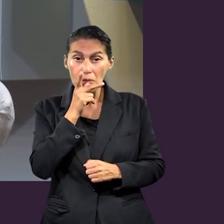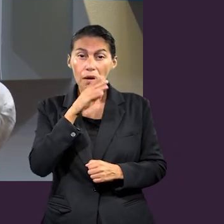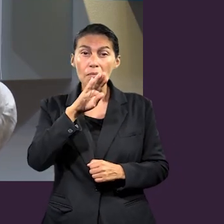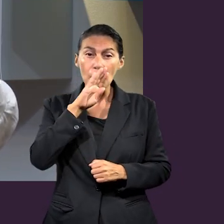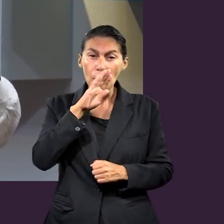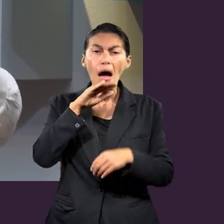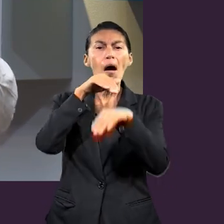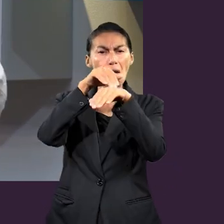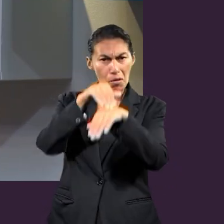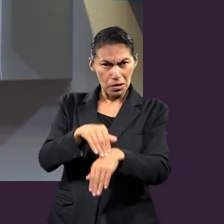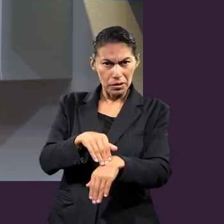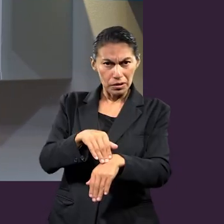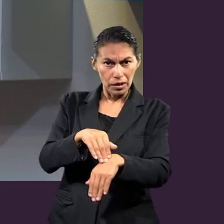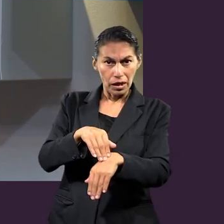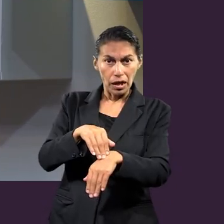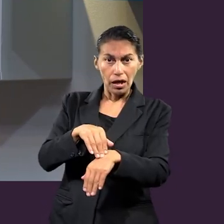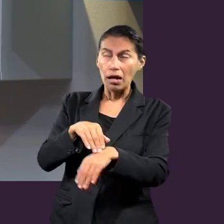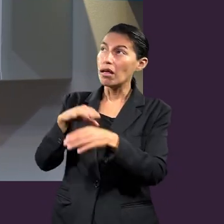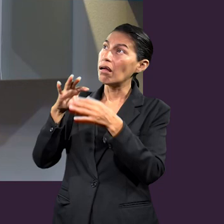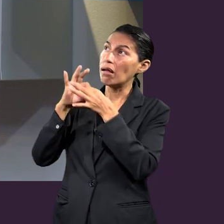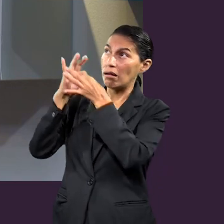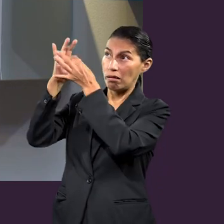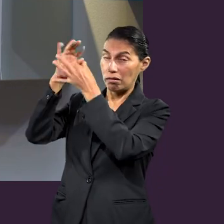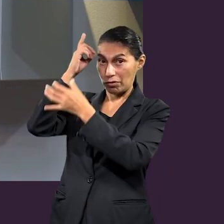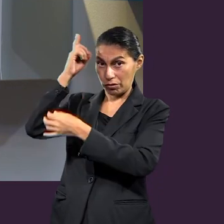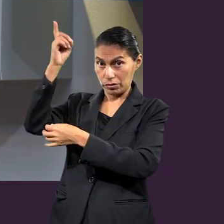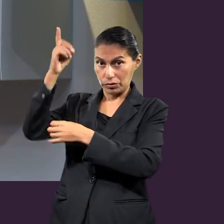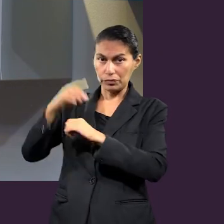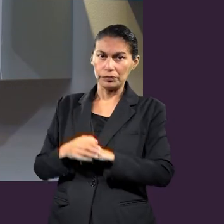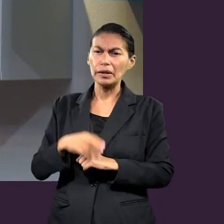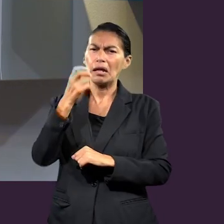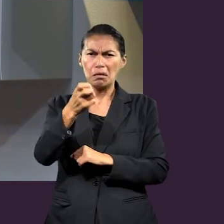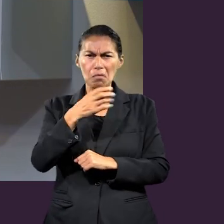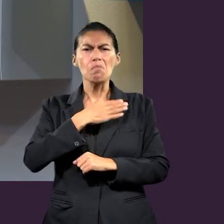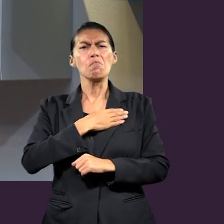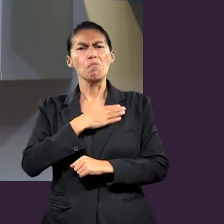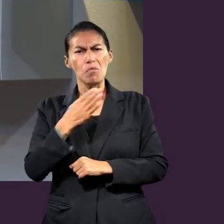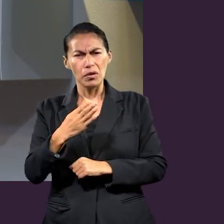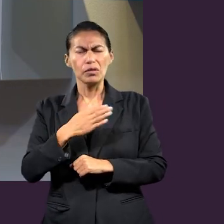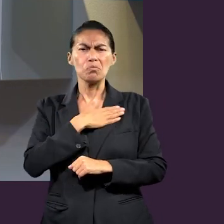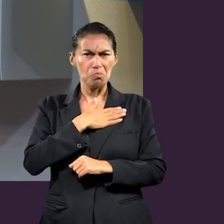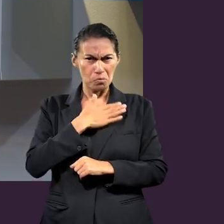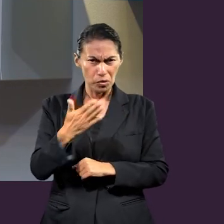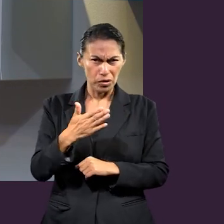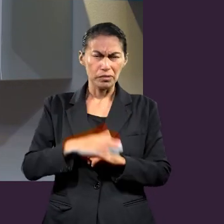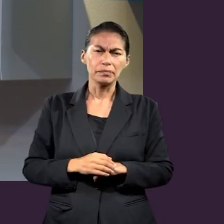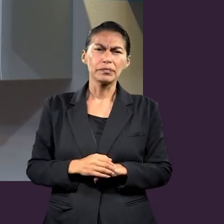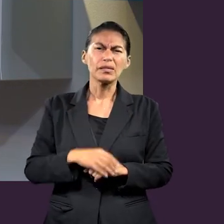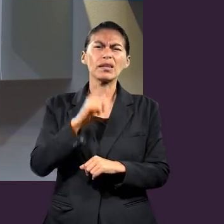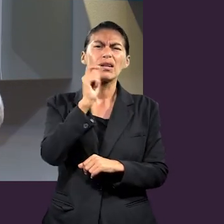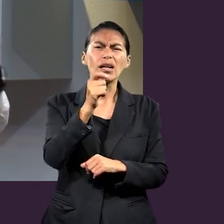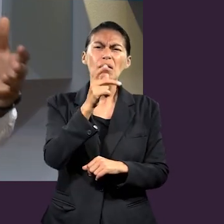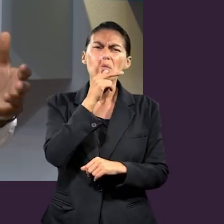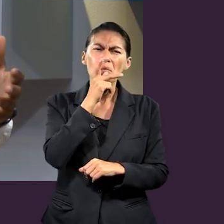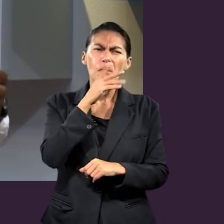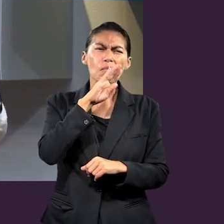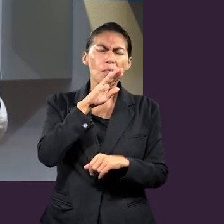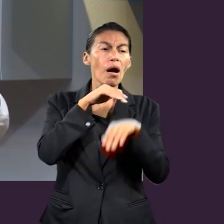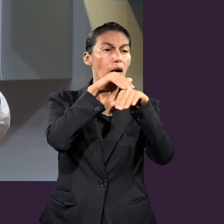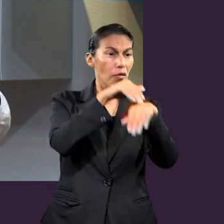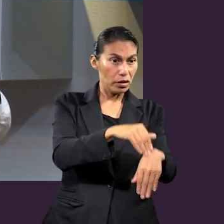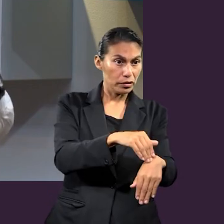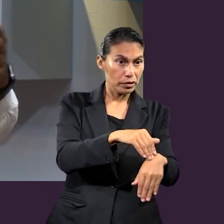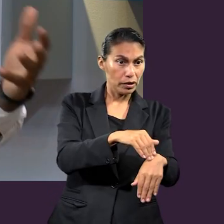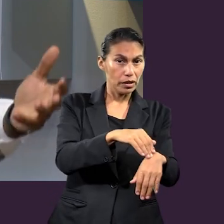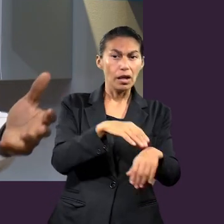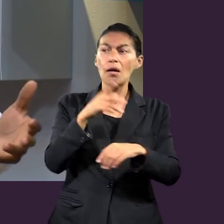¿saben qué? Obedecer a vuestros padres en el Señor, porque esto es bueno. Ahora, ¿hay alguna diferencia